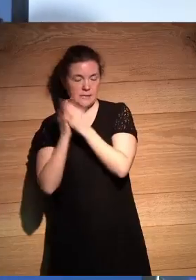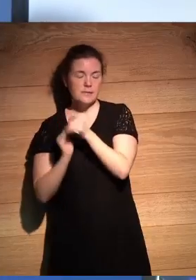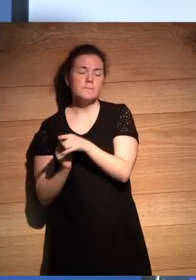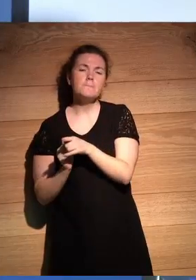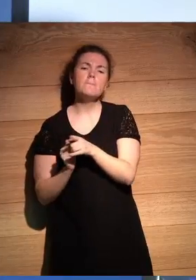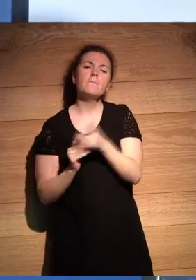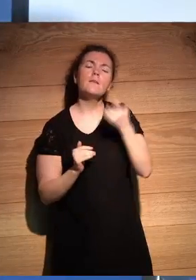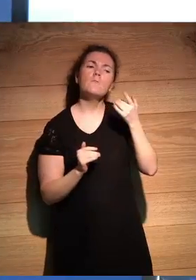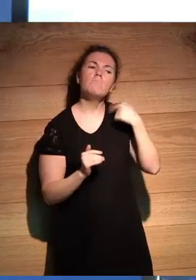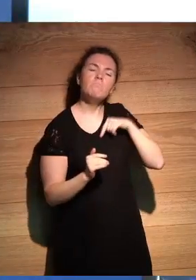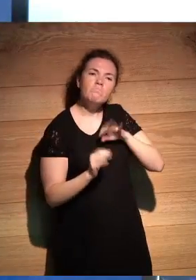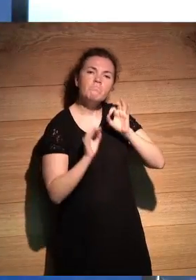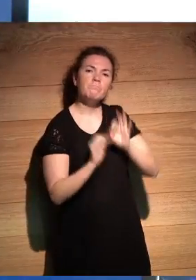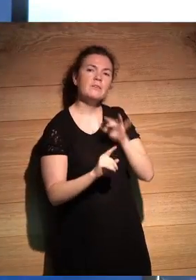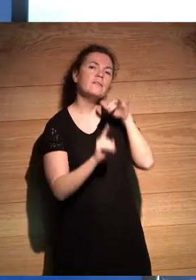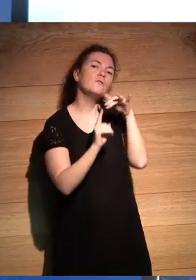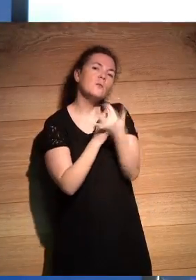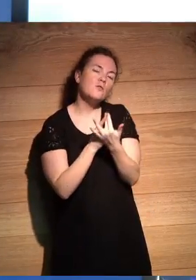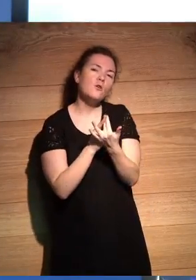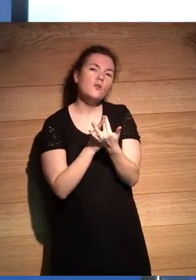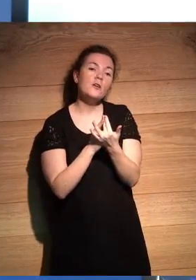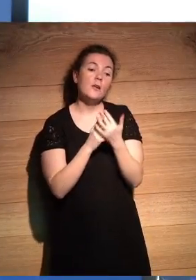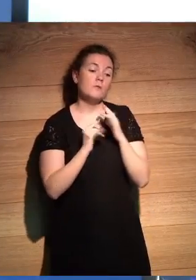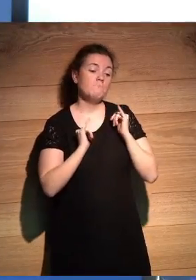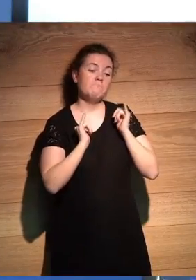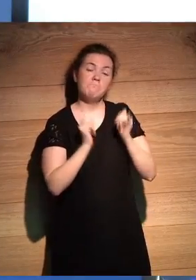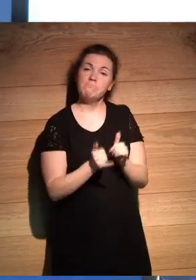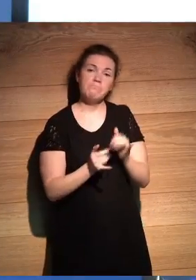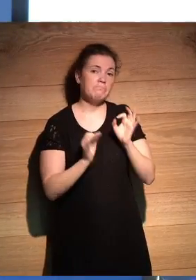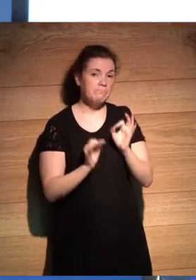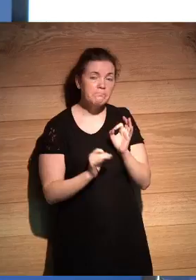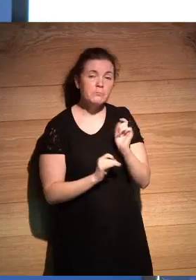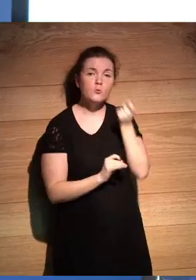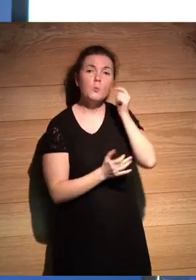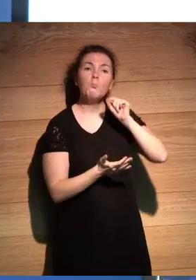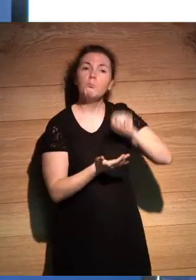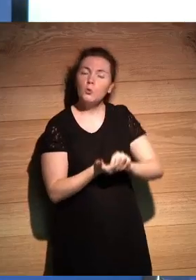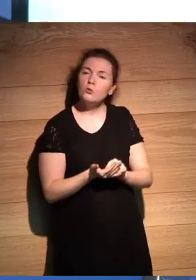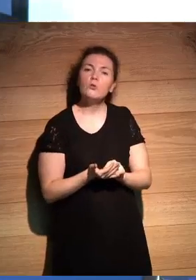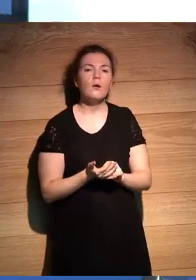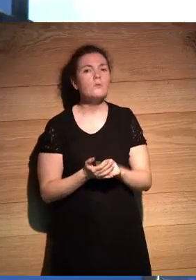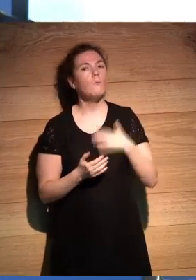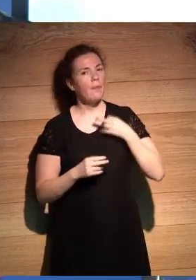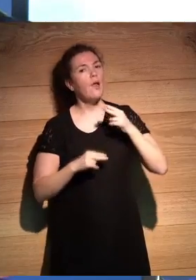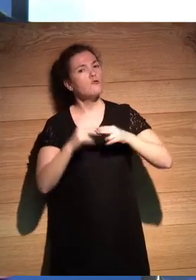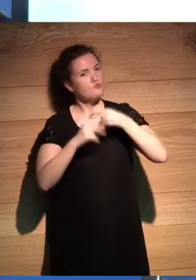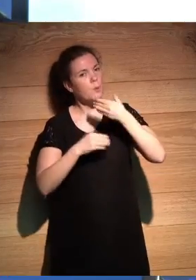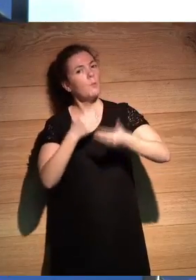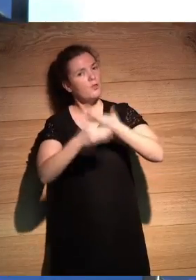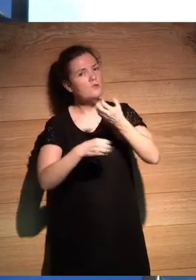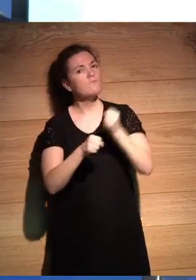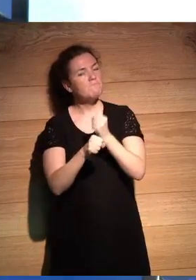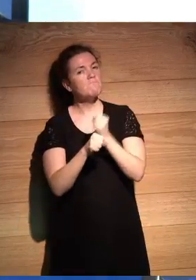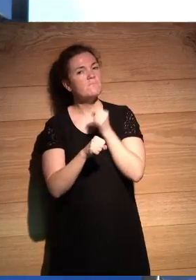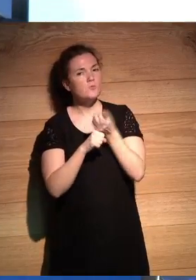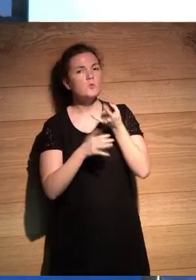nos encontramos un poco en esa situación de llegar a un punto en el que somos capaces ya de construir todo un proceso de trabajo, esta es una